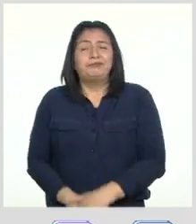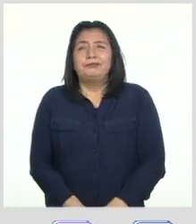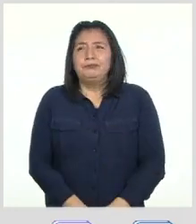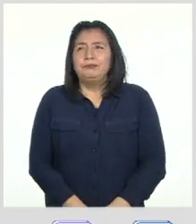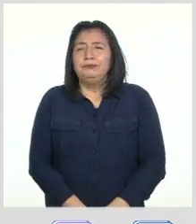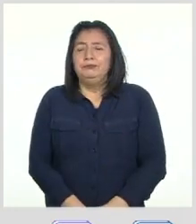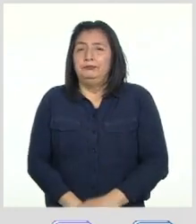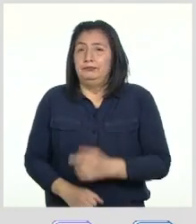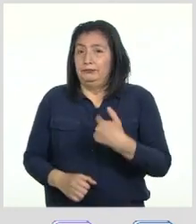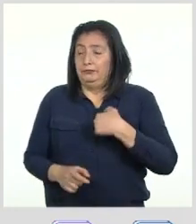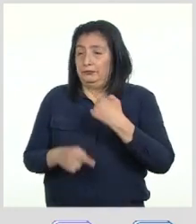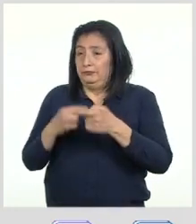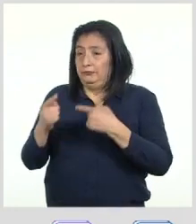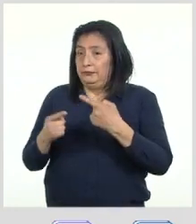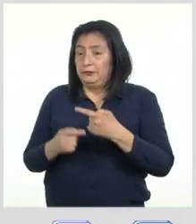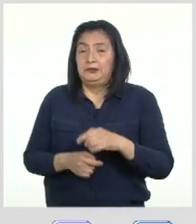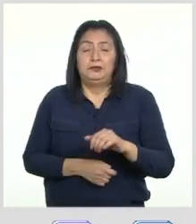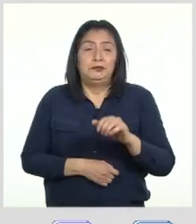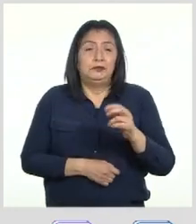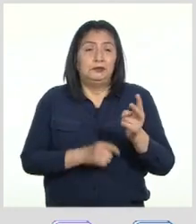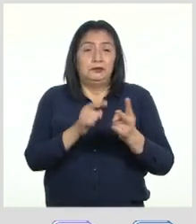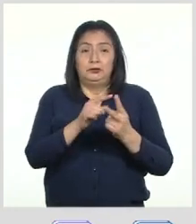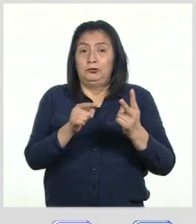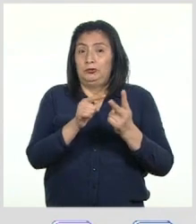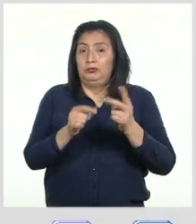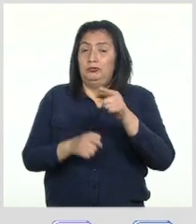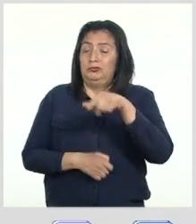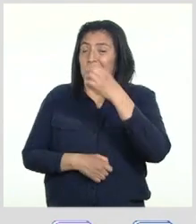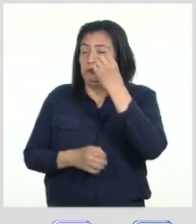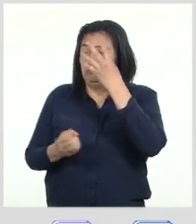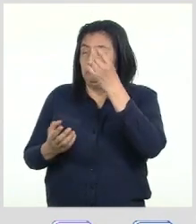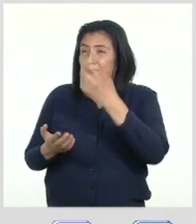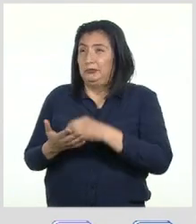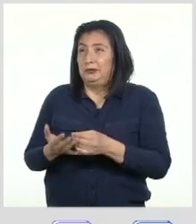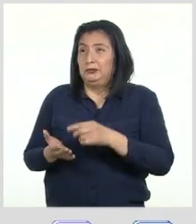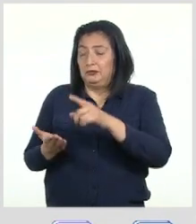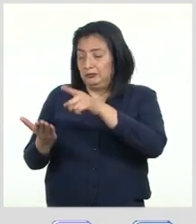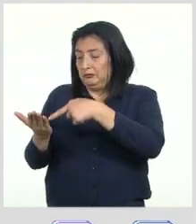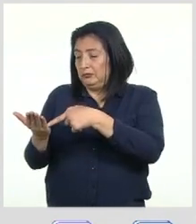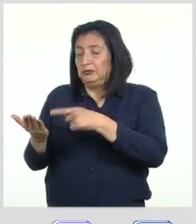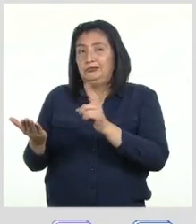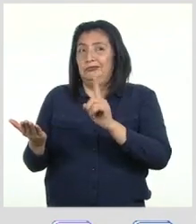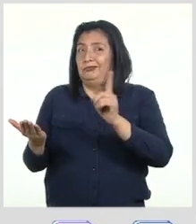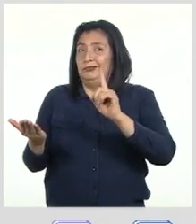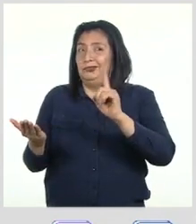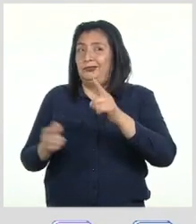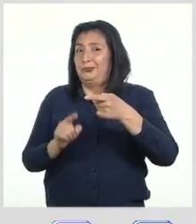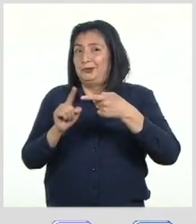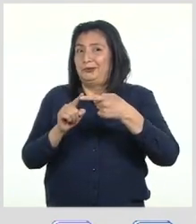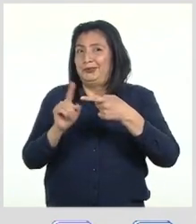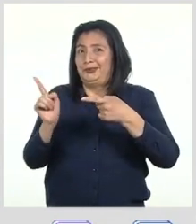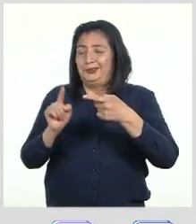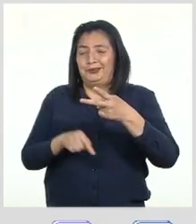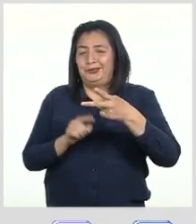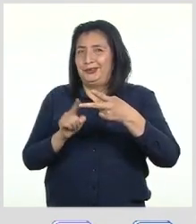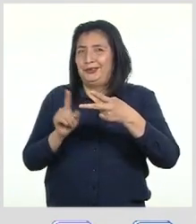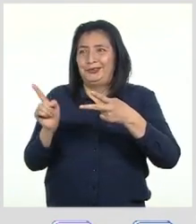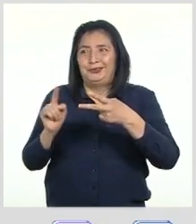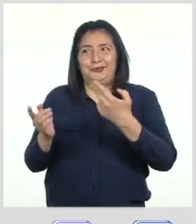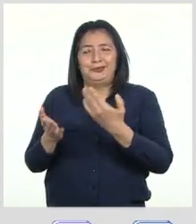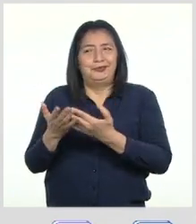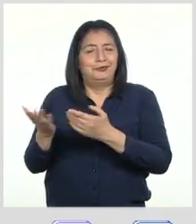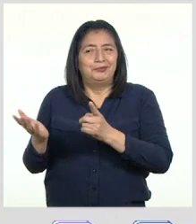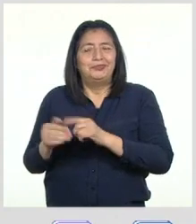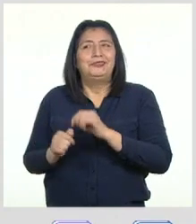Y por lo que comentan Andy y Nicole Vemos que esta información proporcionada por Alejandra No cumple con el primer y segundo paso de verificación